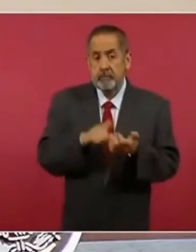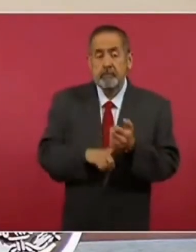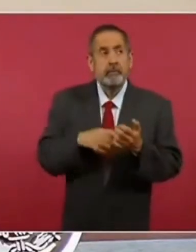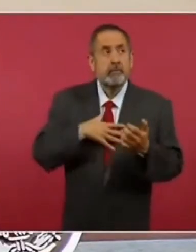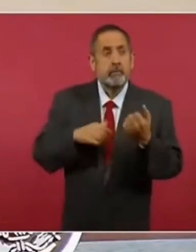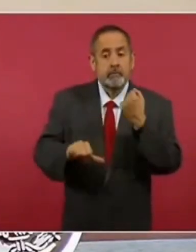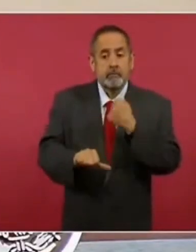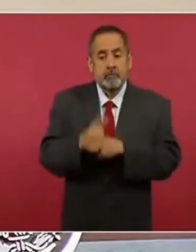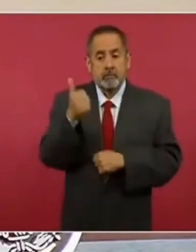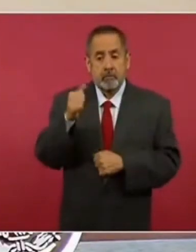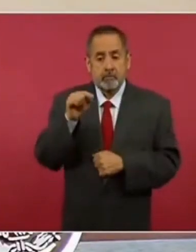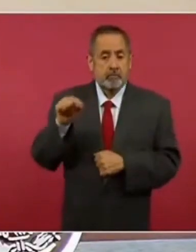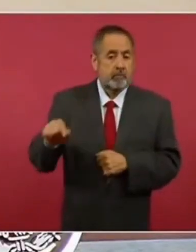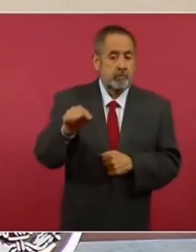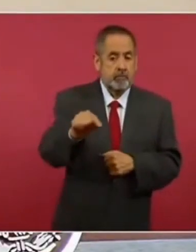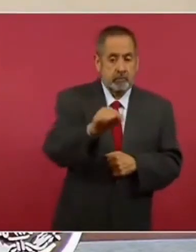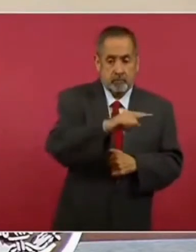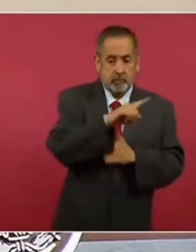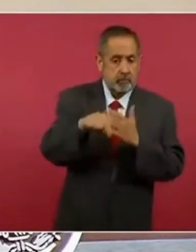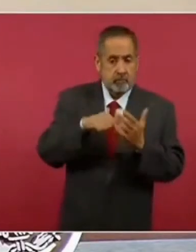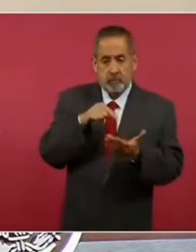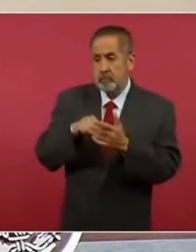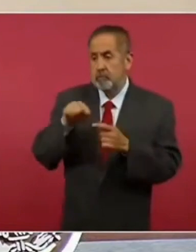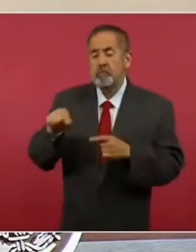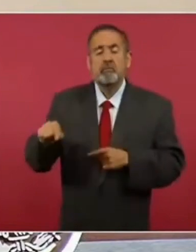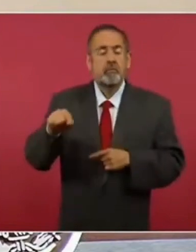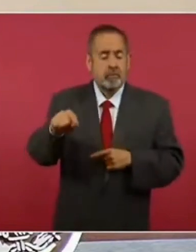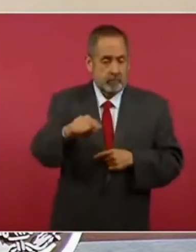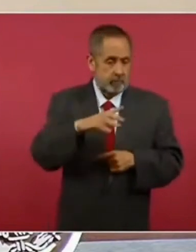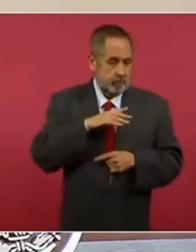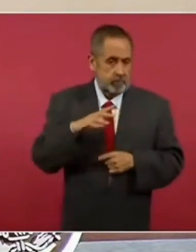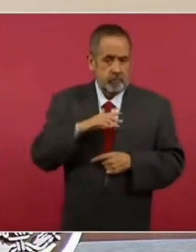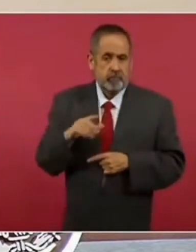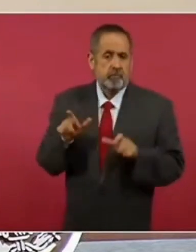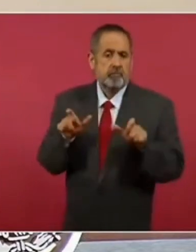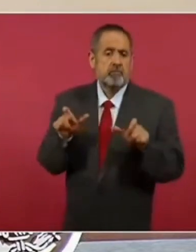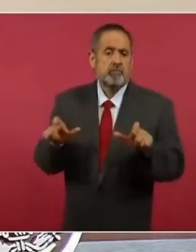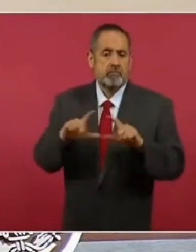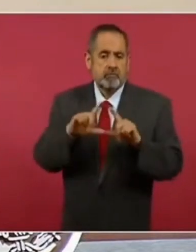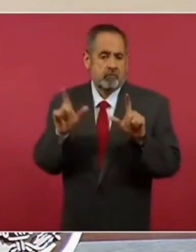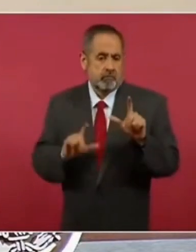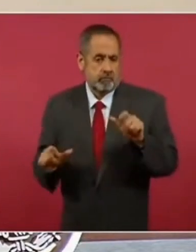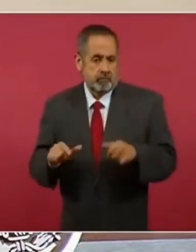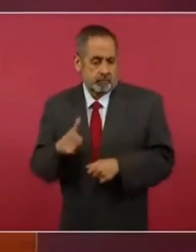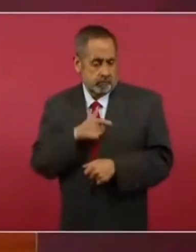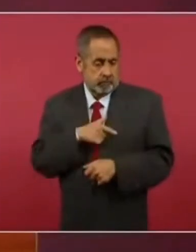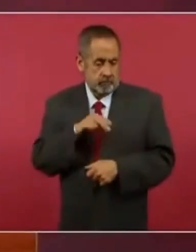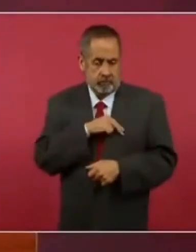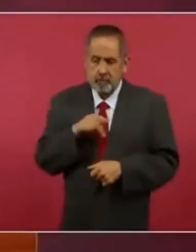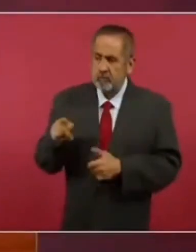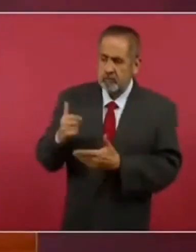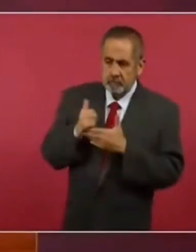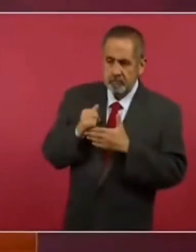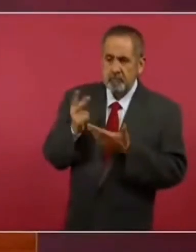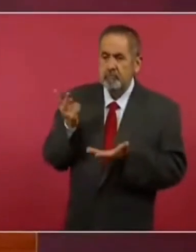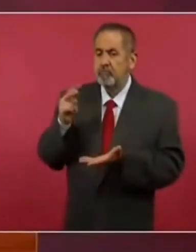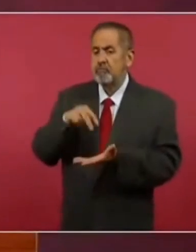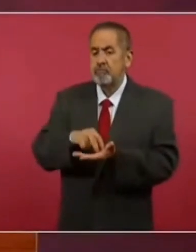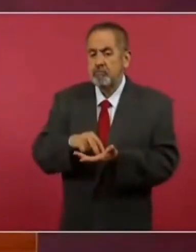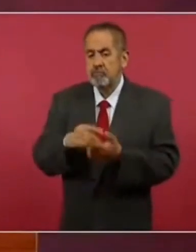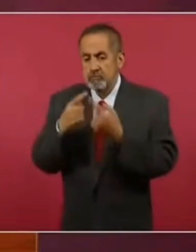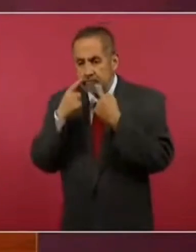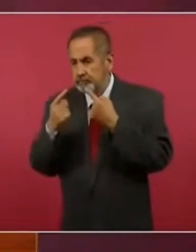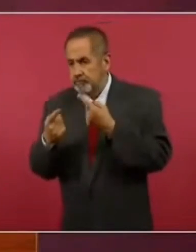11 sitios arqueológicos, en 11 regiones arqueológicas, donde nos ayudan a